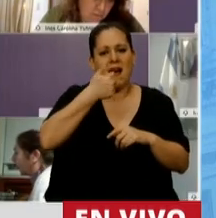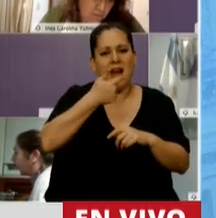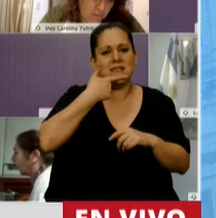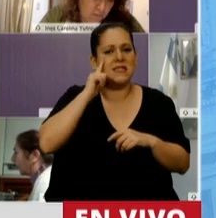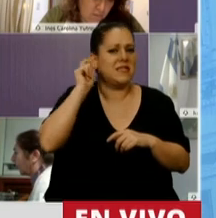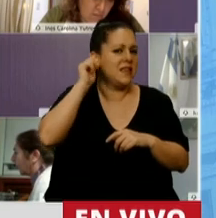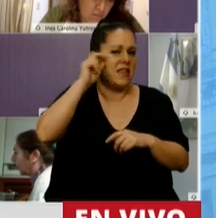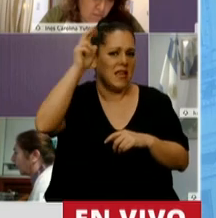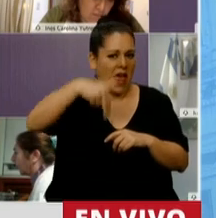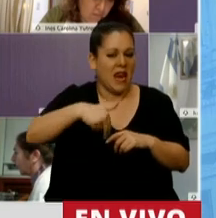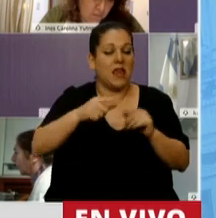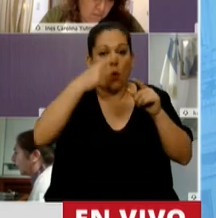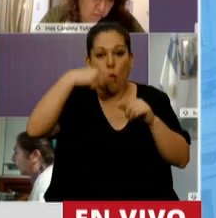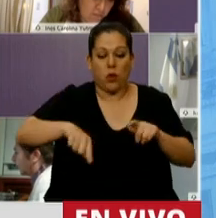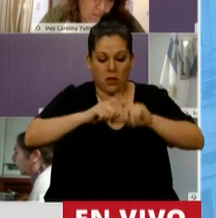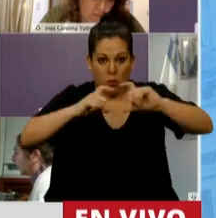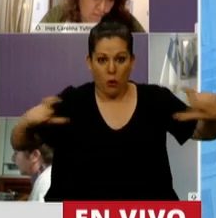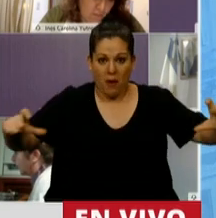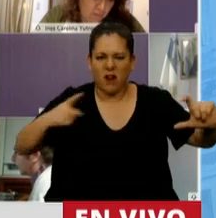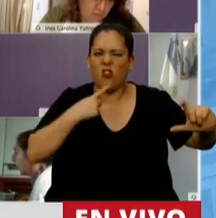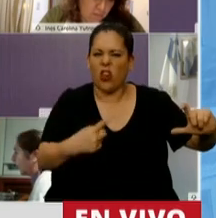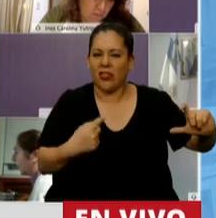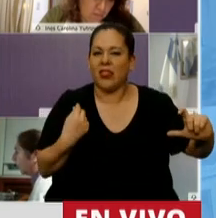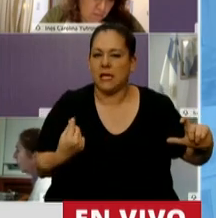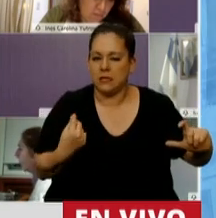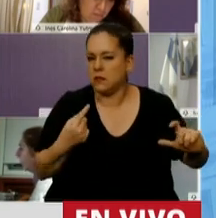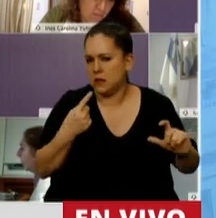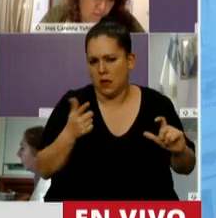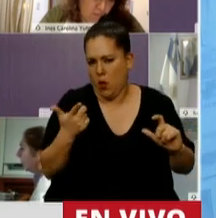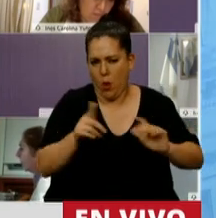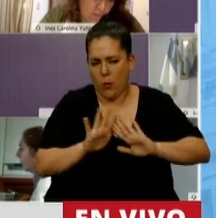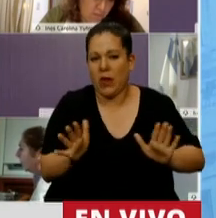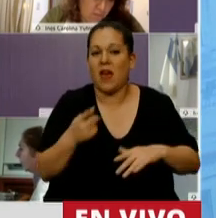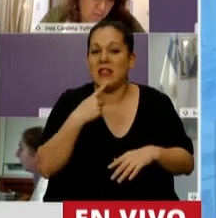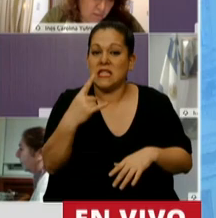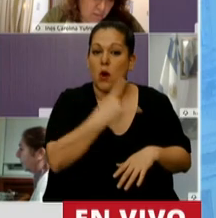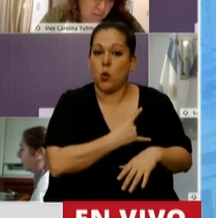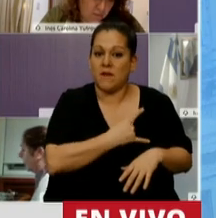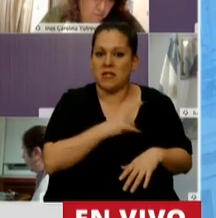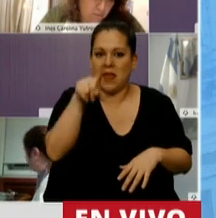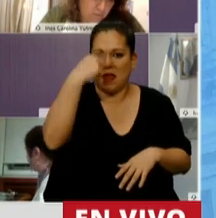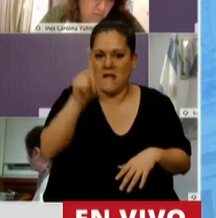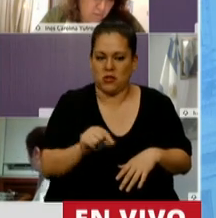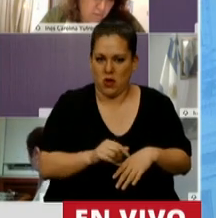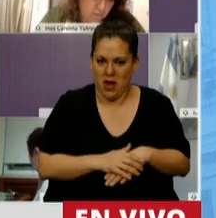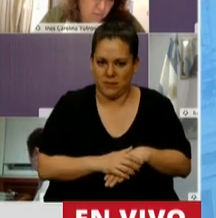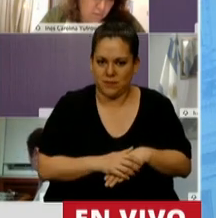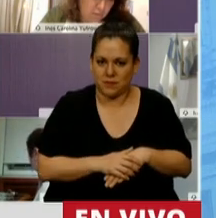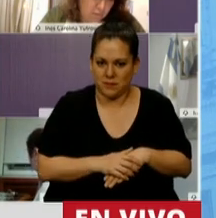además en el último párrafo pone, cosa que no estaba, las universidades nacionales.